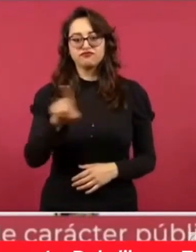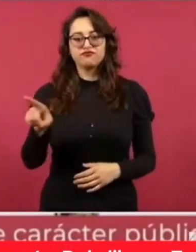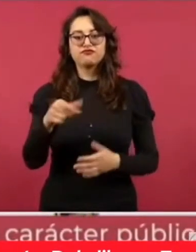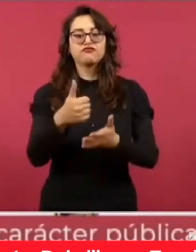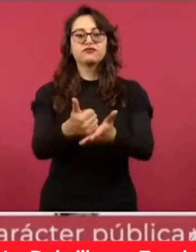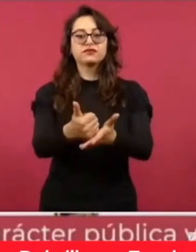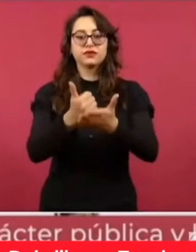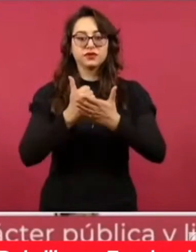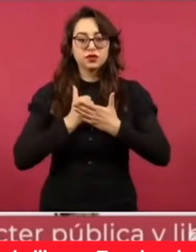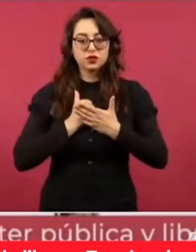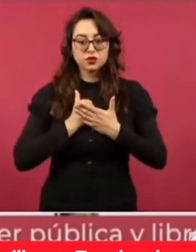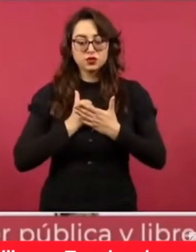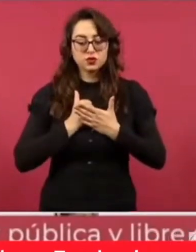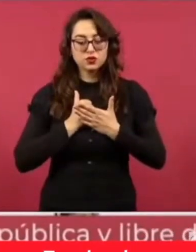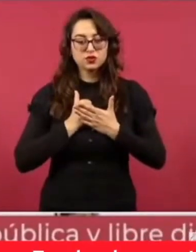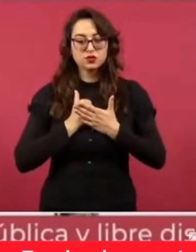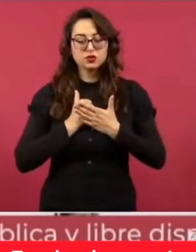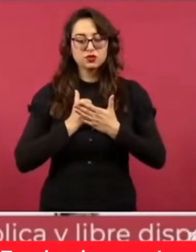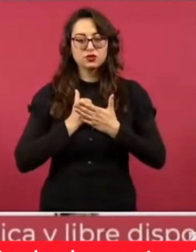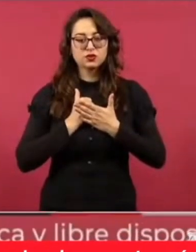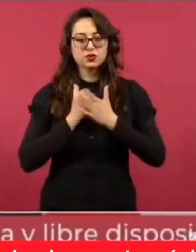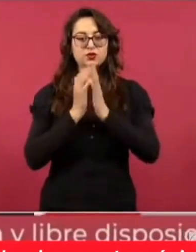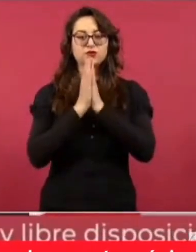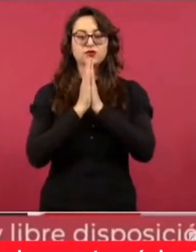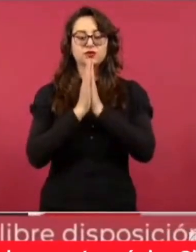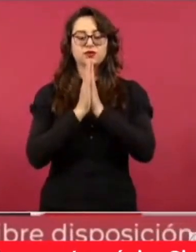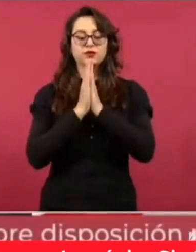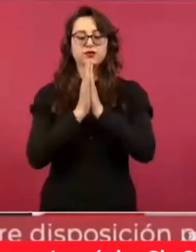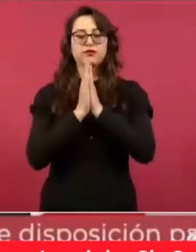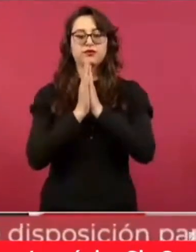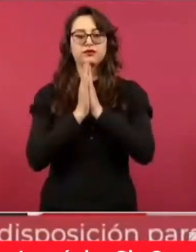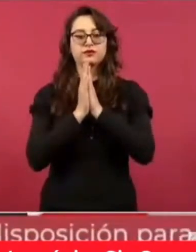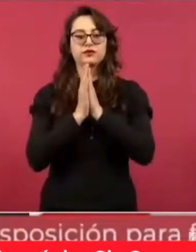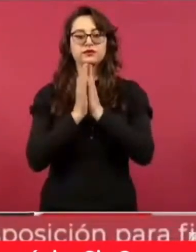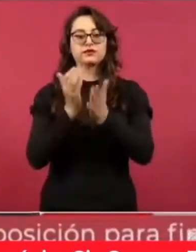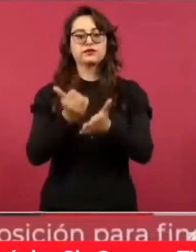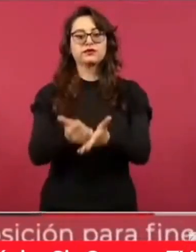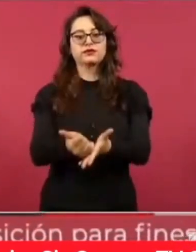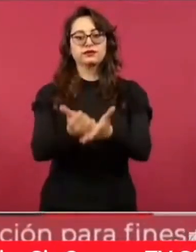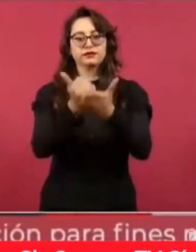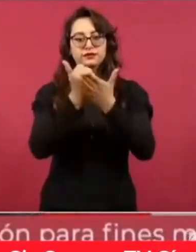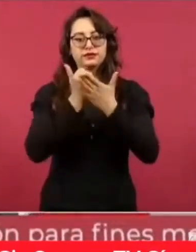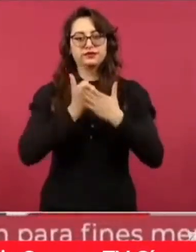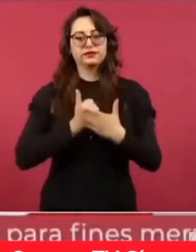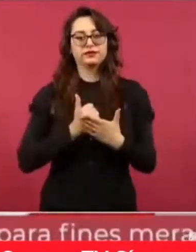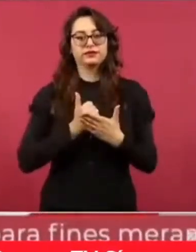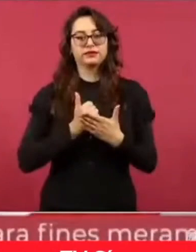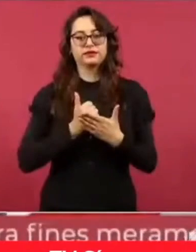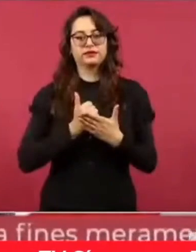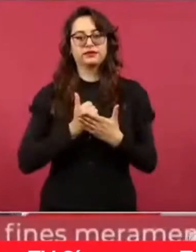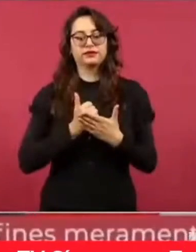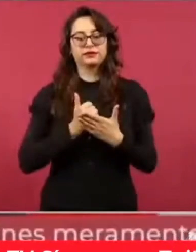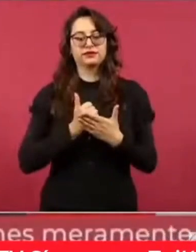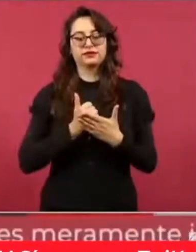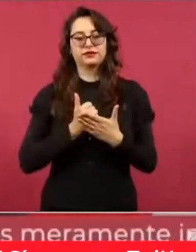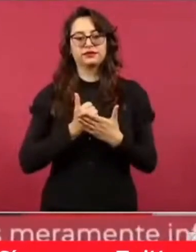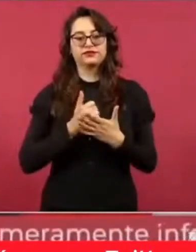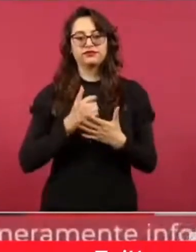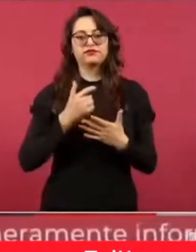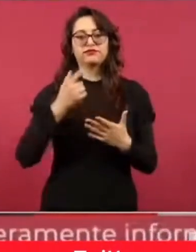a las mamás que viven en las comunidades